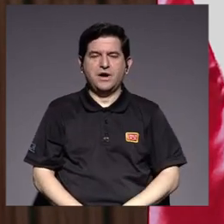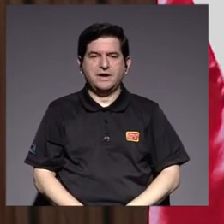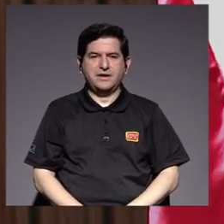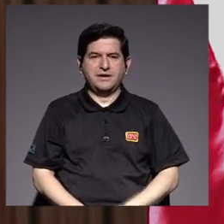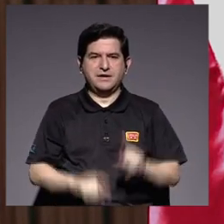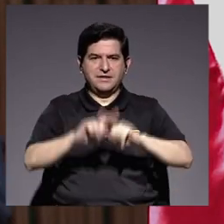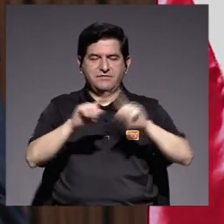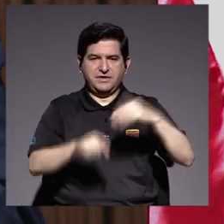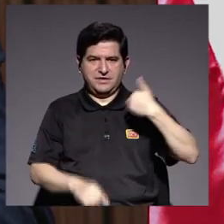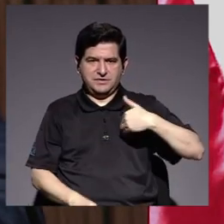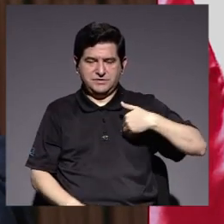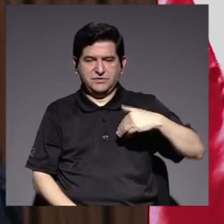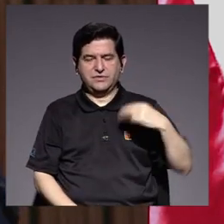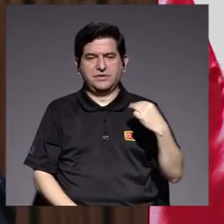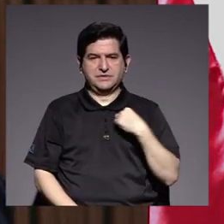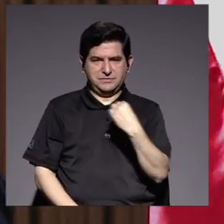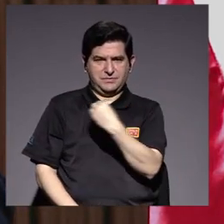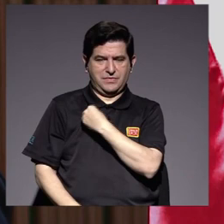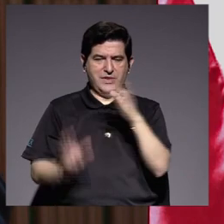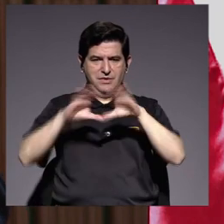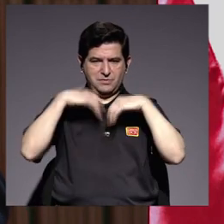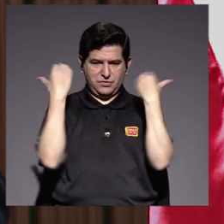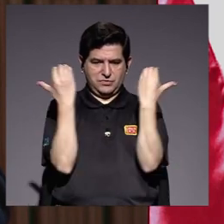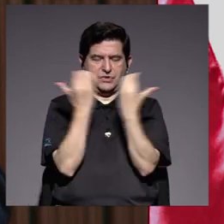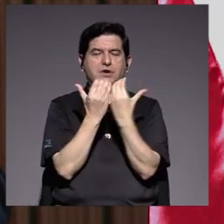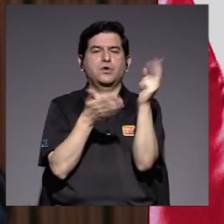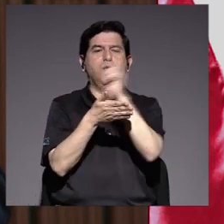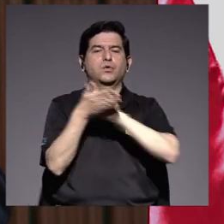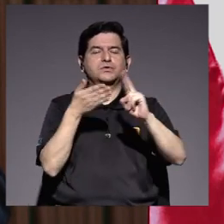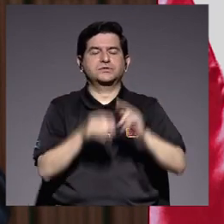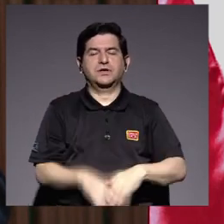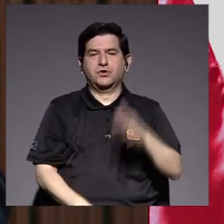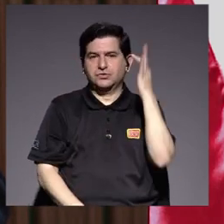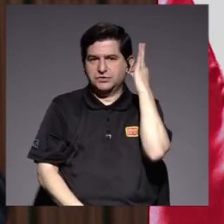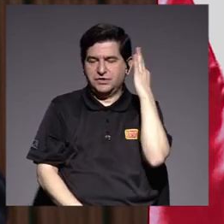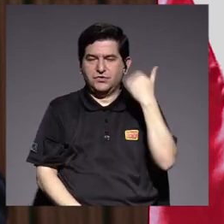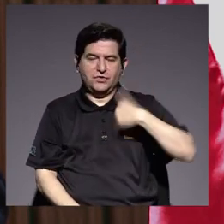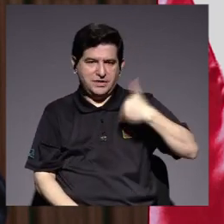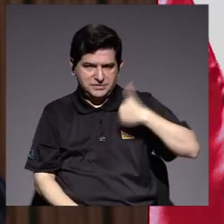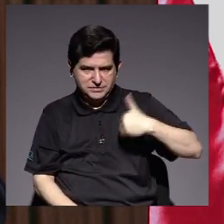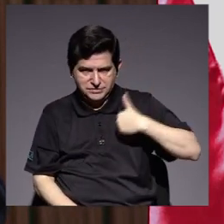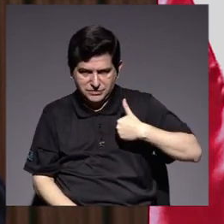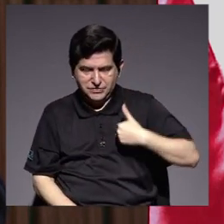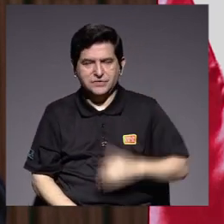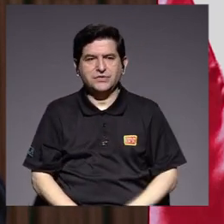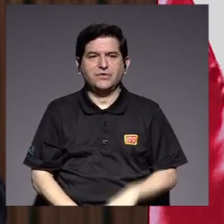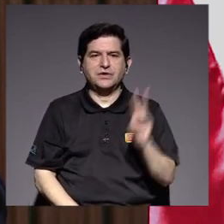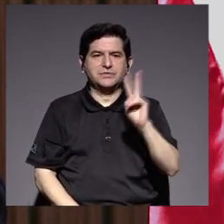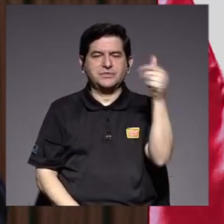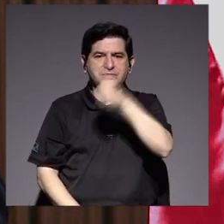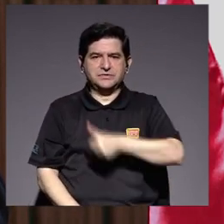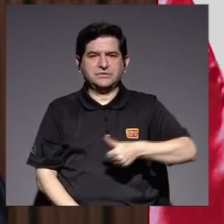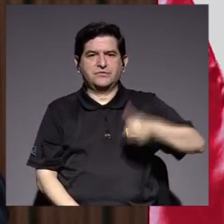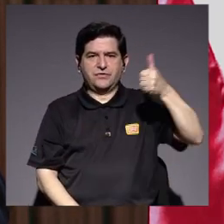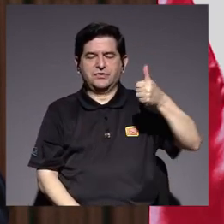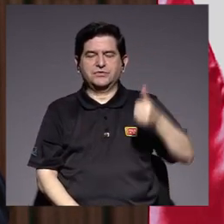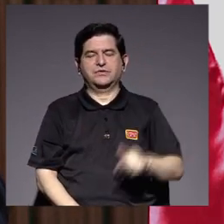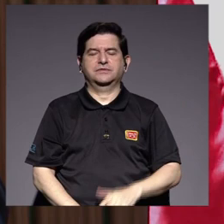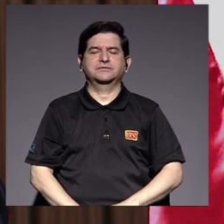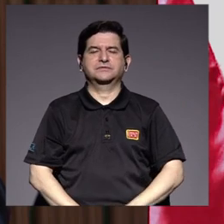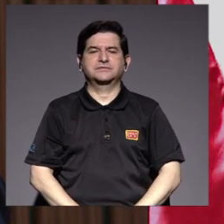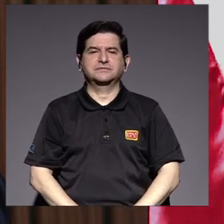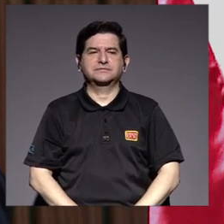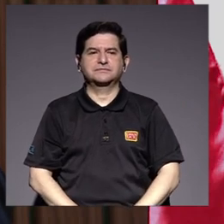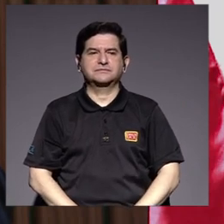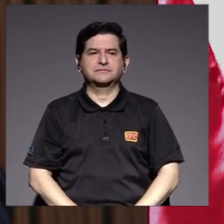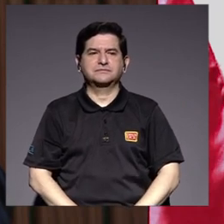señores miembros del Consejo Universitario, a las señoras y señores vicerectoras, vicerectores,